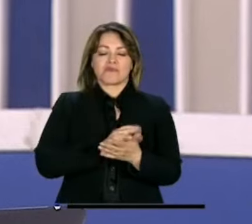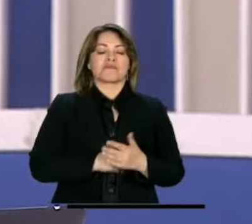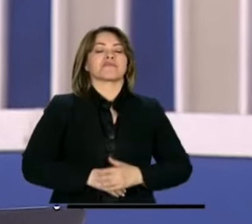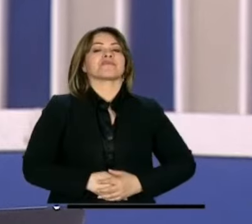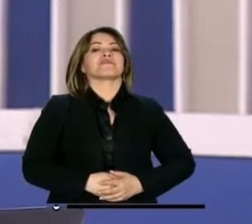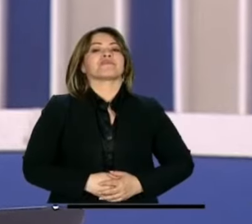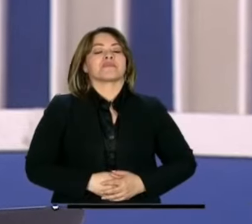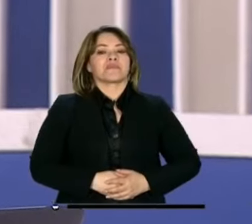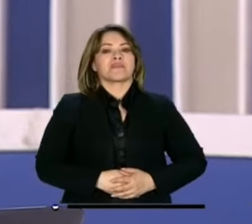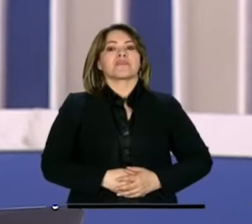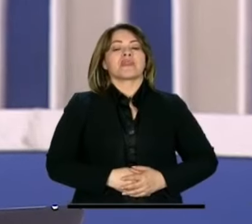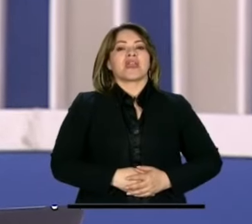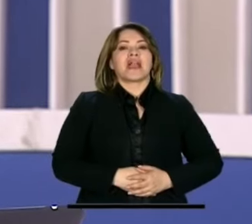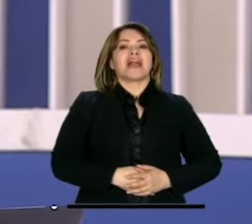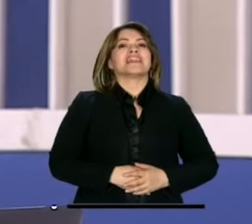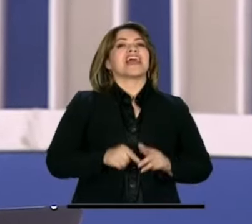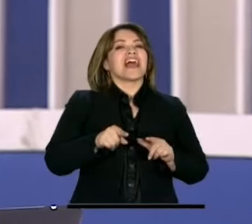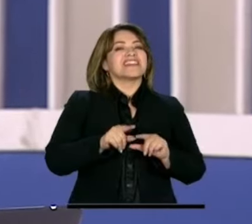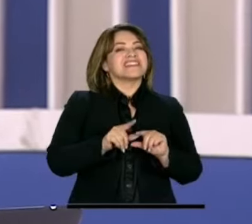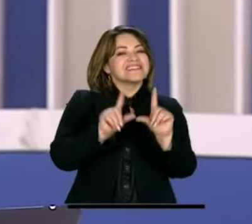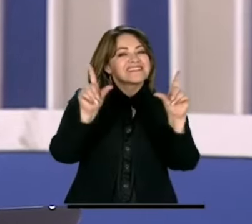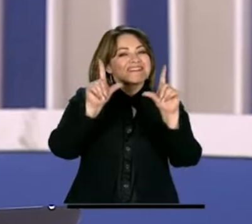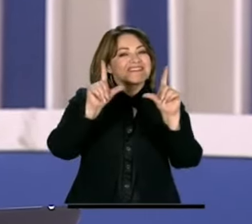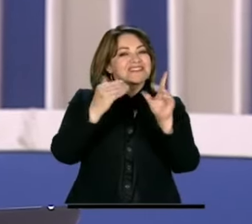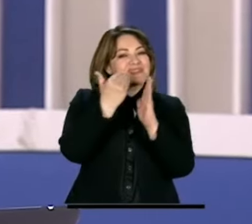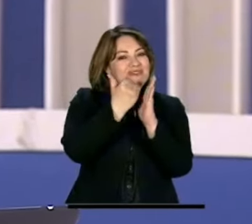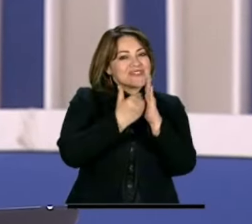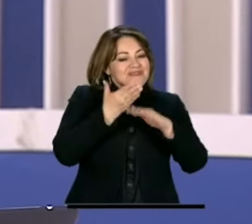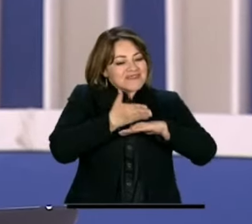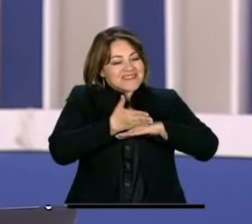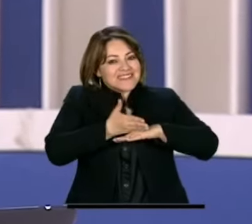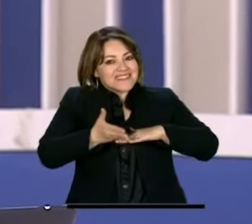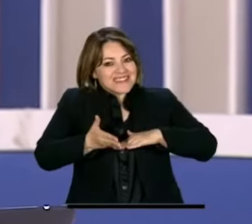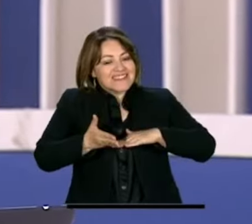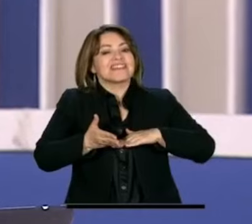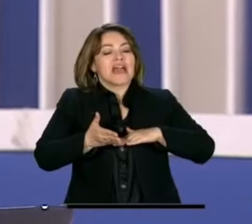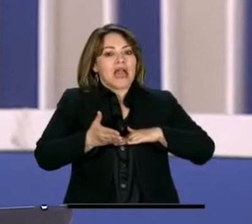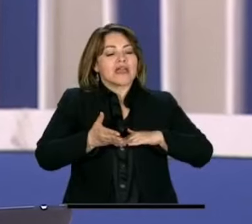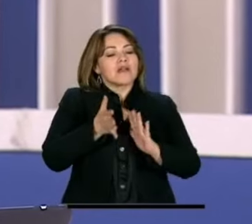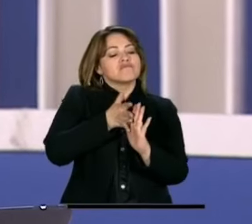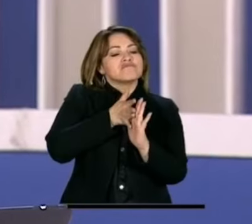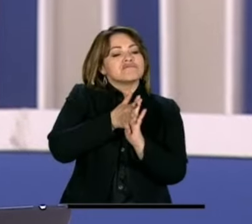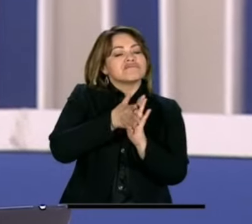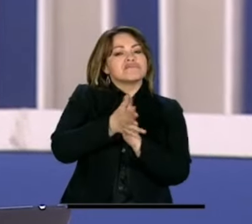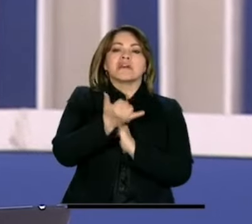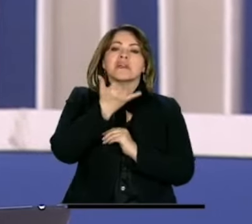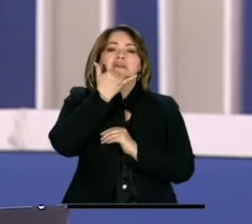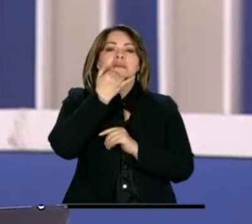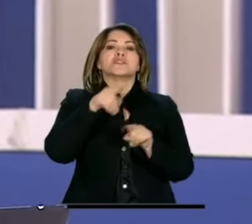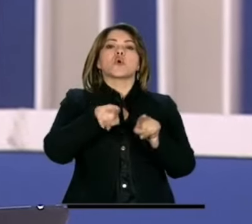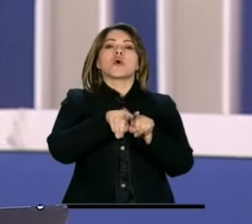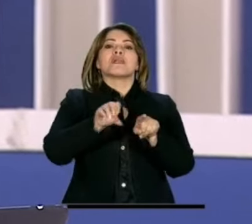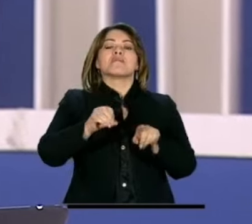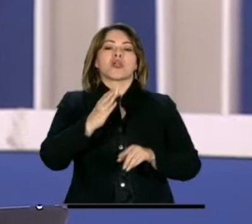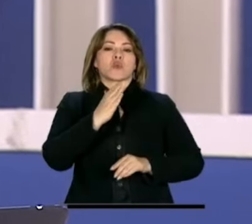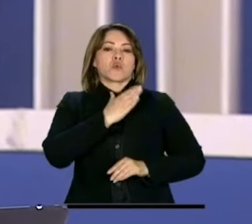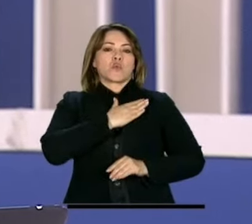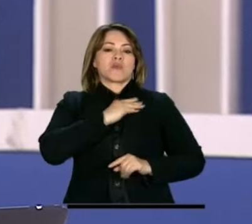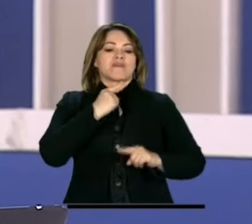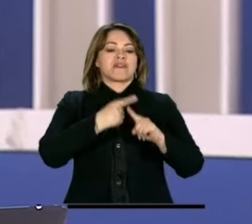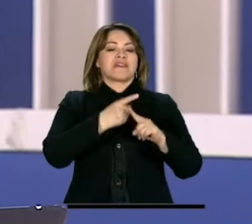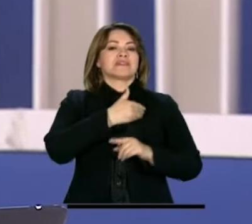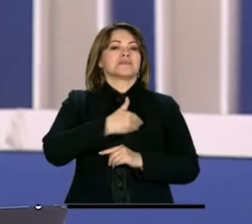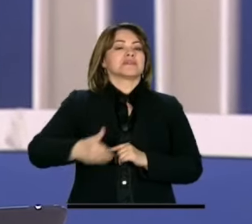En el programa La Otra Cara de la Moneda se analizó la absolución de Santiago Uribe, el hermano del expresidente Álvaro Uribe Vélez.